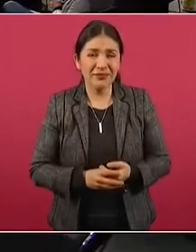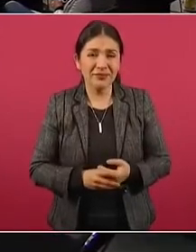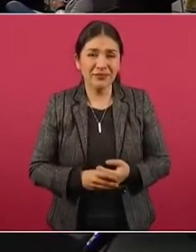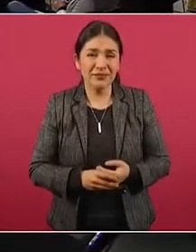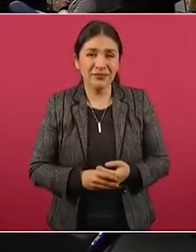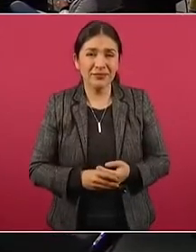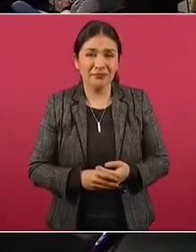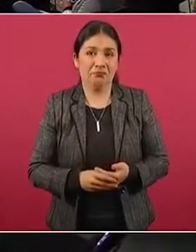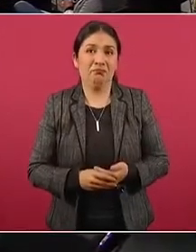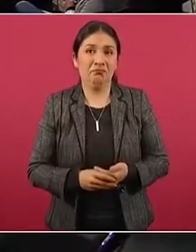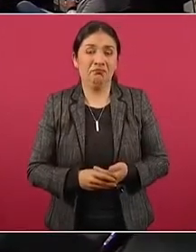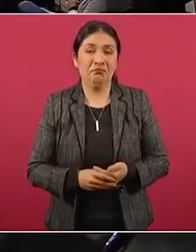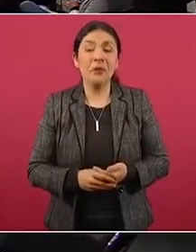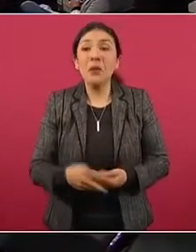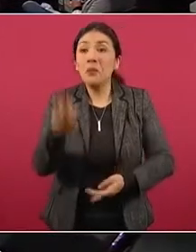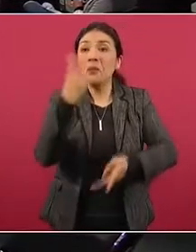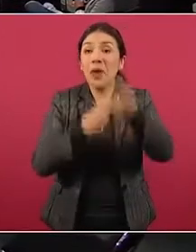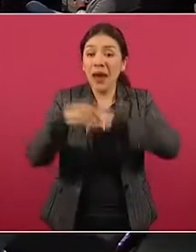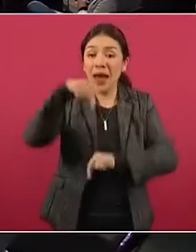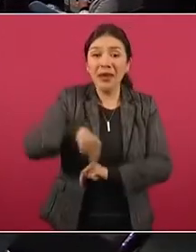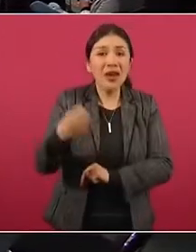Nadie vería la mañanera.